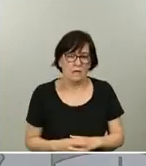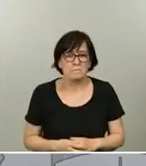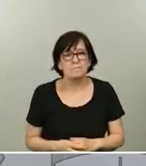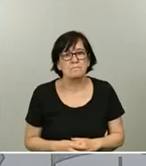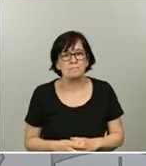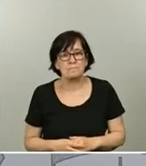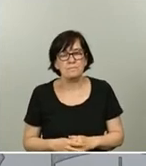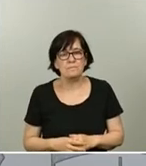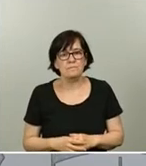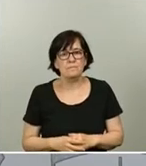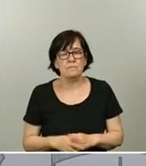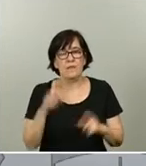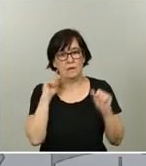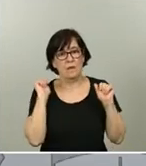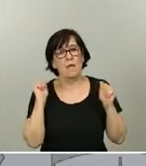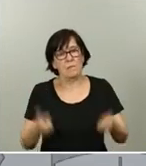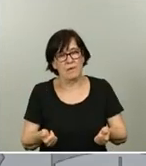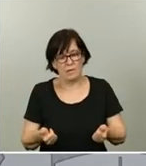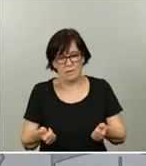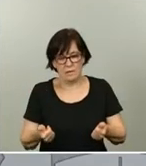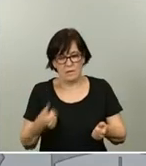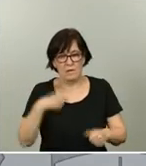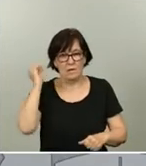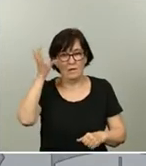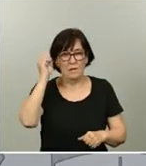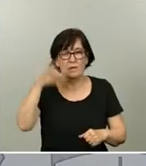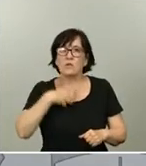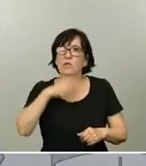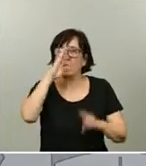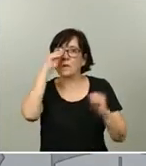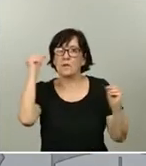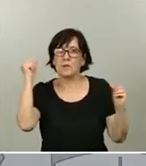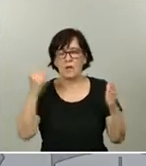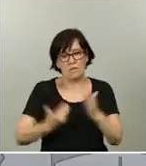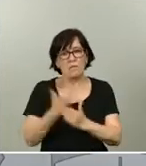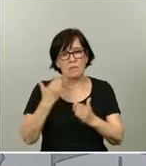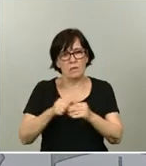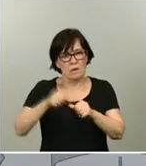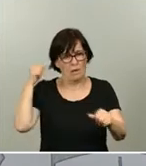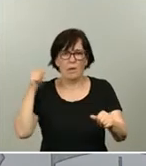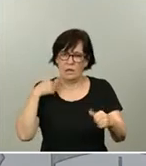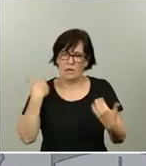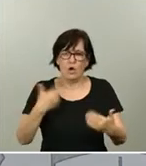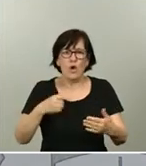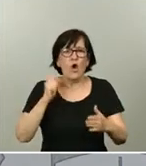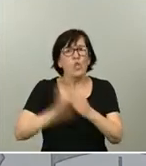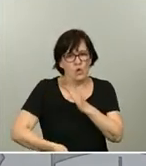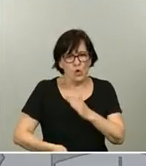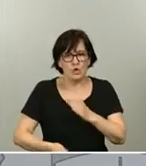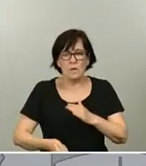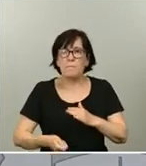Comenzaba esta intervención diciendo que no podemos olvidar los días más duros, pero mucho menos